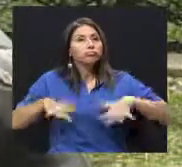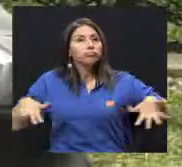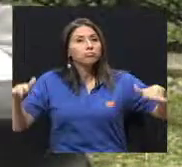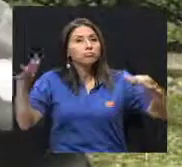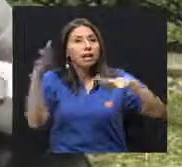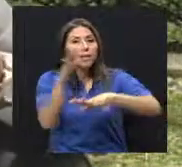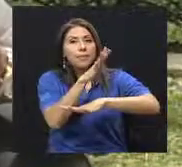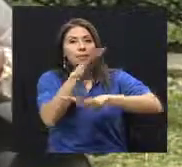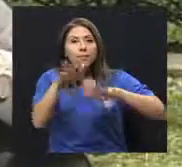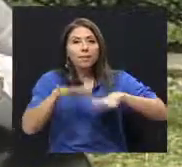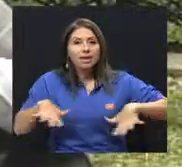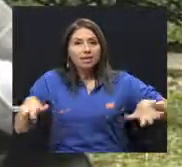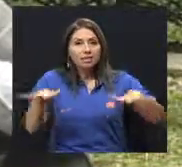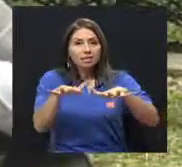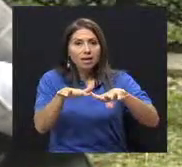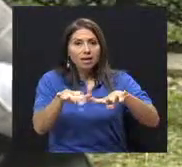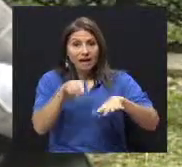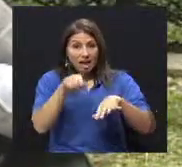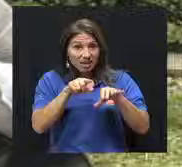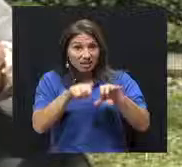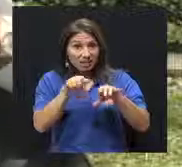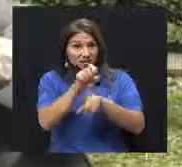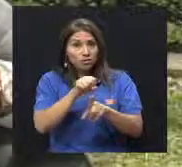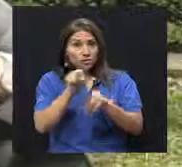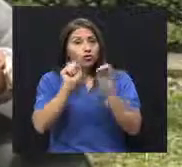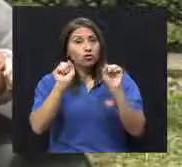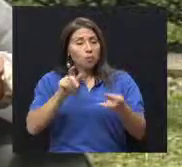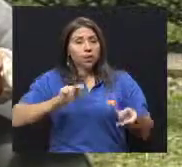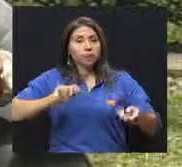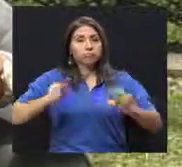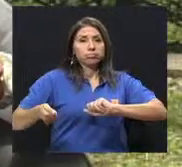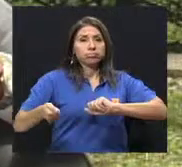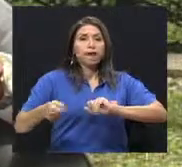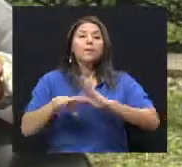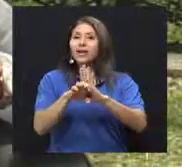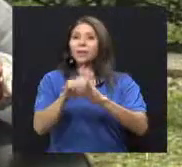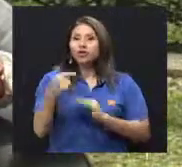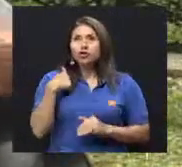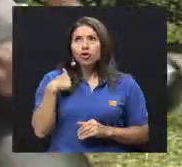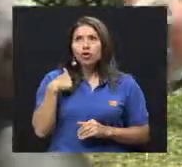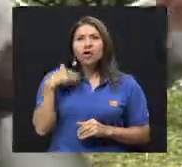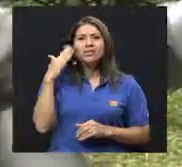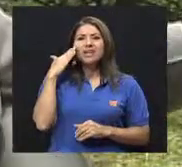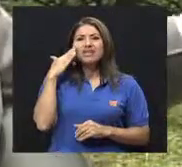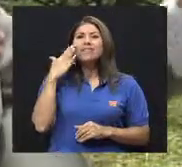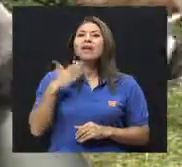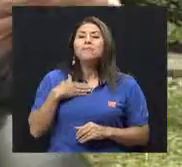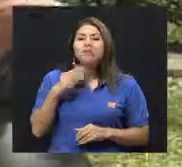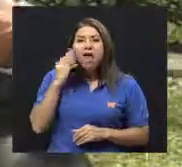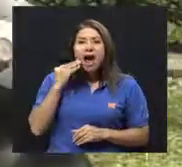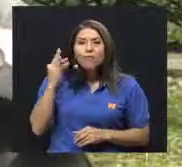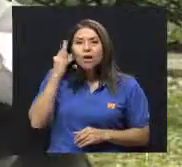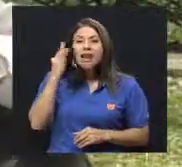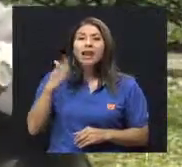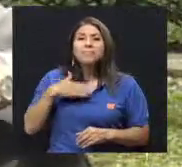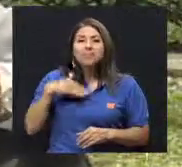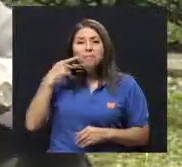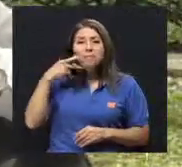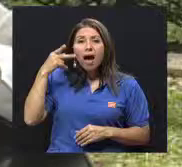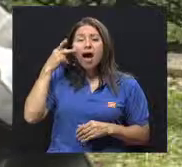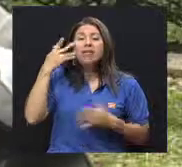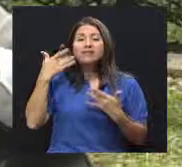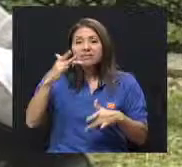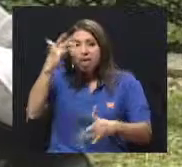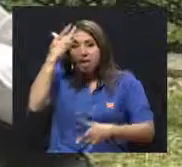O sea, se puede revertir este sistema. Yo voy a ser diabético, mi abuela, mis tales, pero si yo hago una